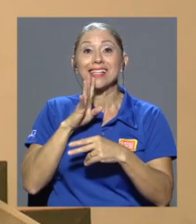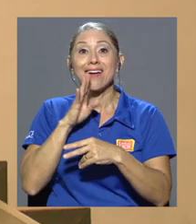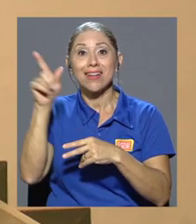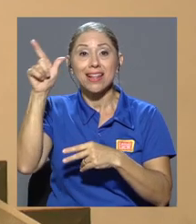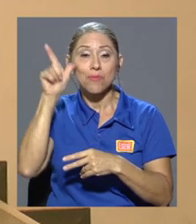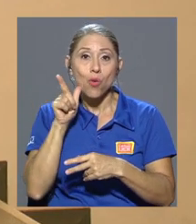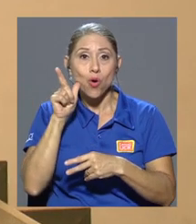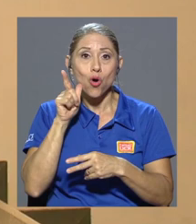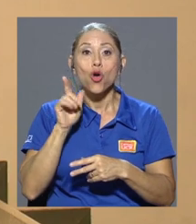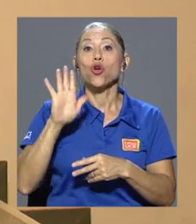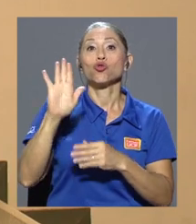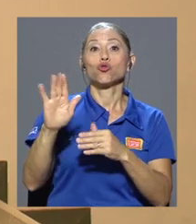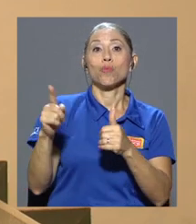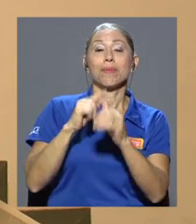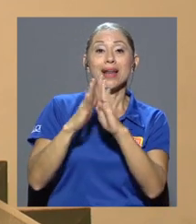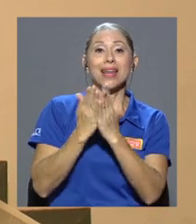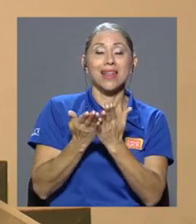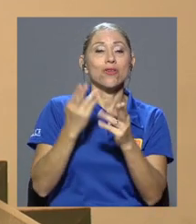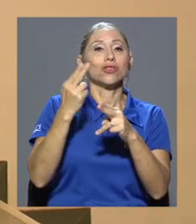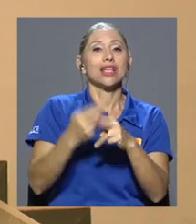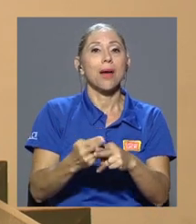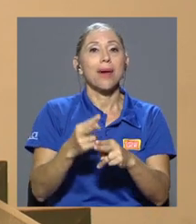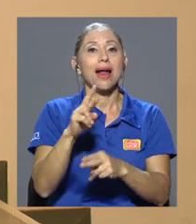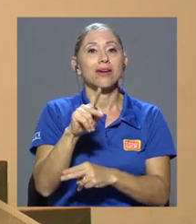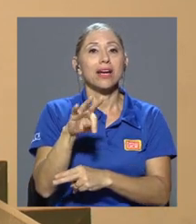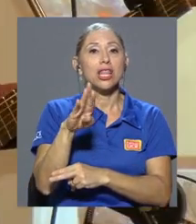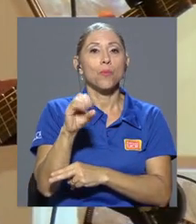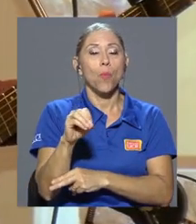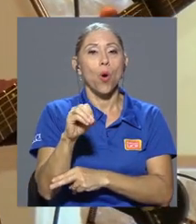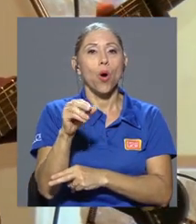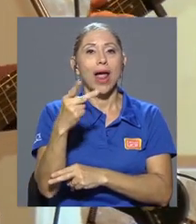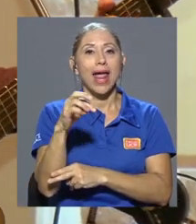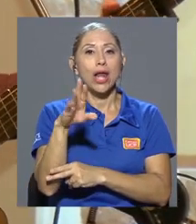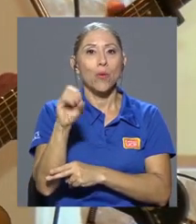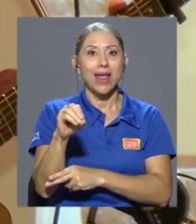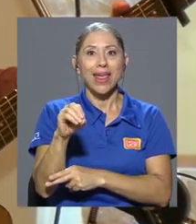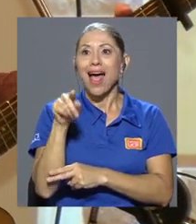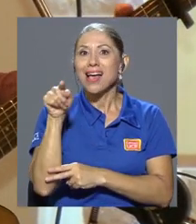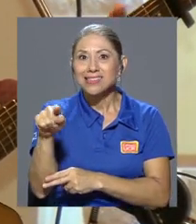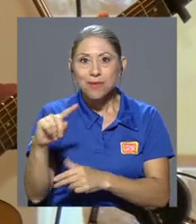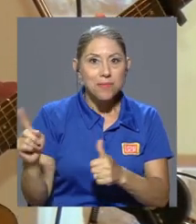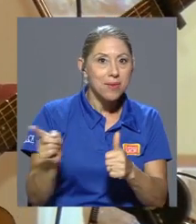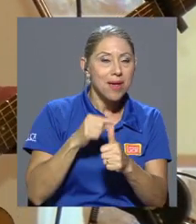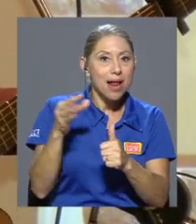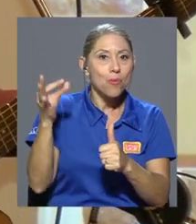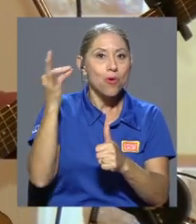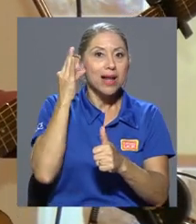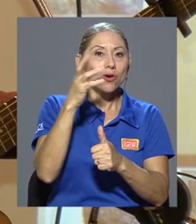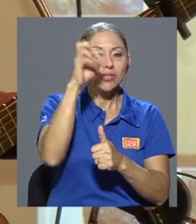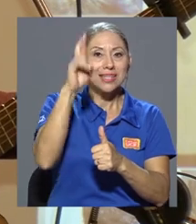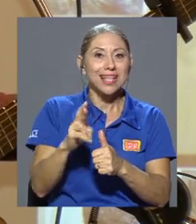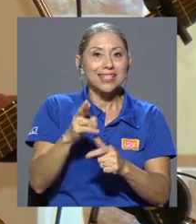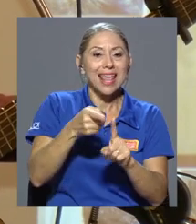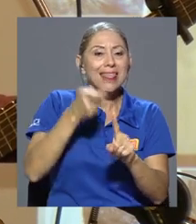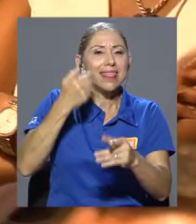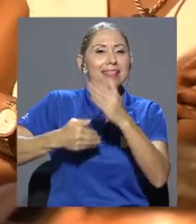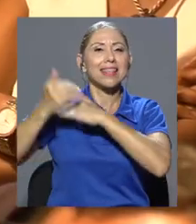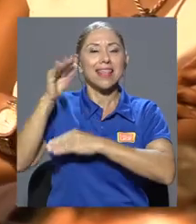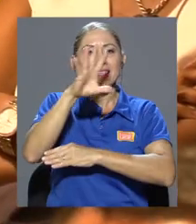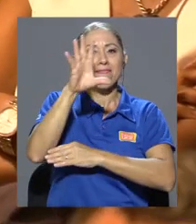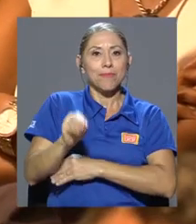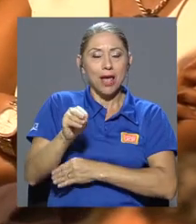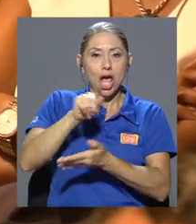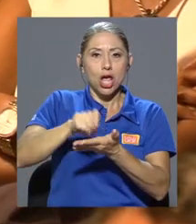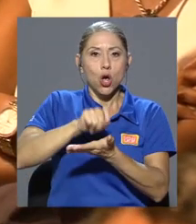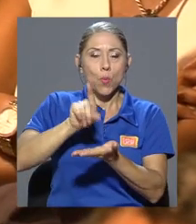Ritmo Héroe, se convirtió así en la primera mujer costarricense descendiente de africanos en publicar en